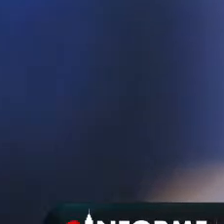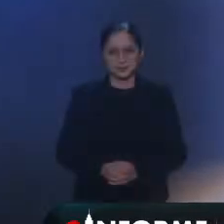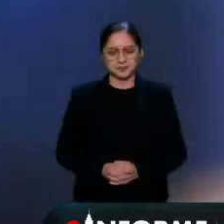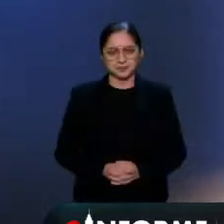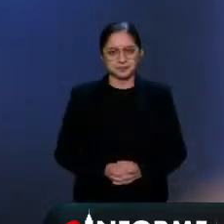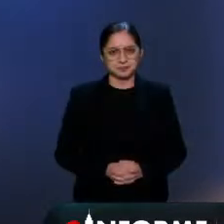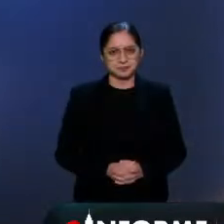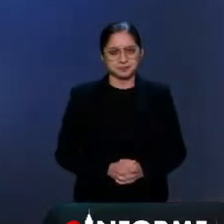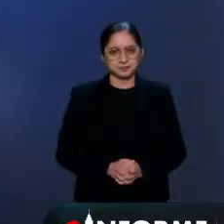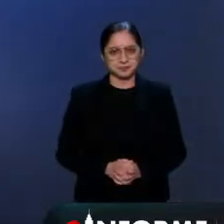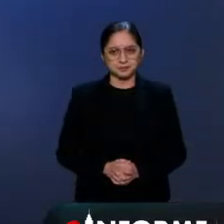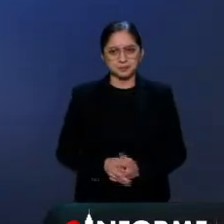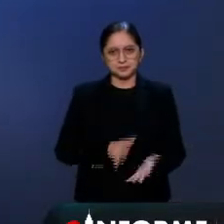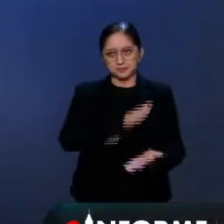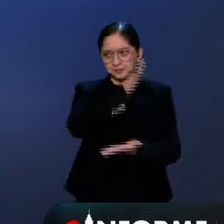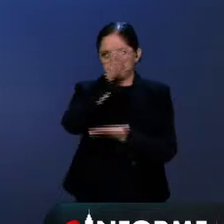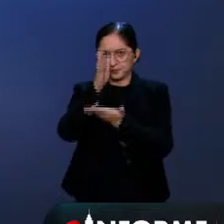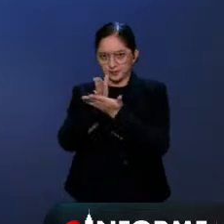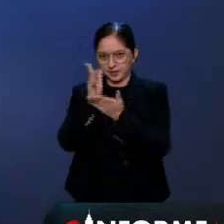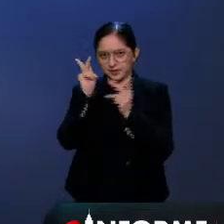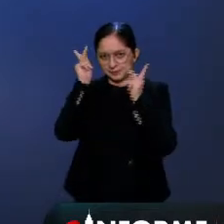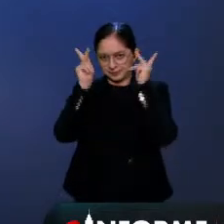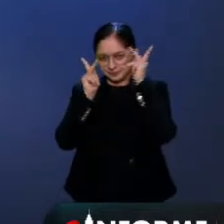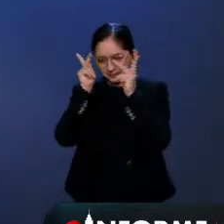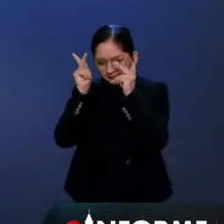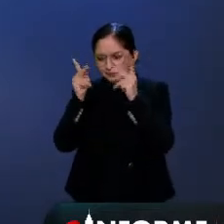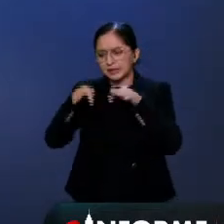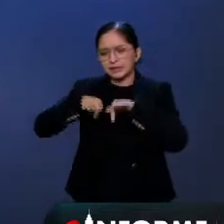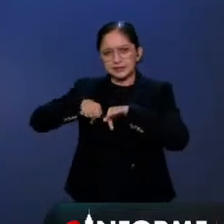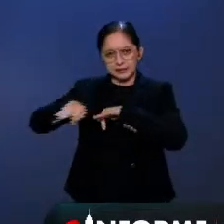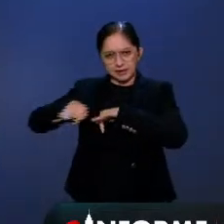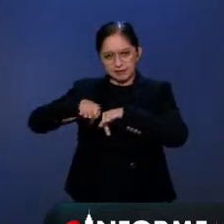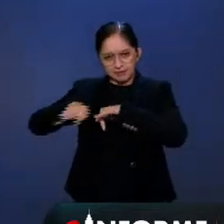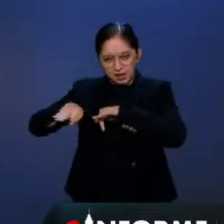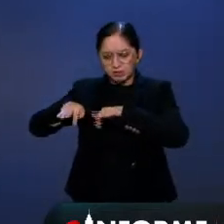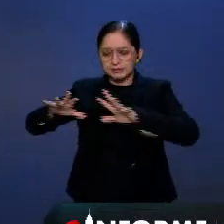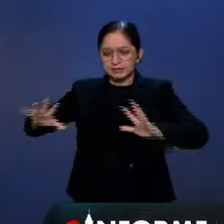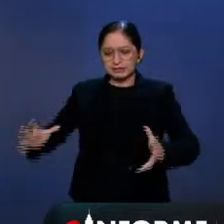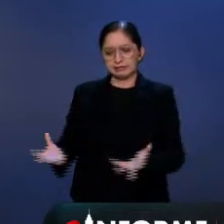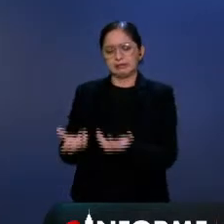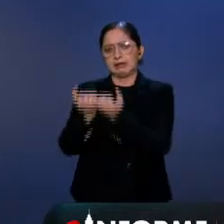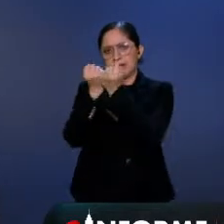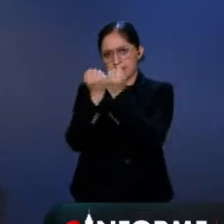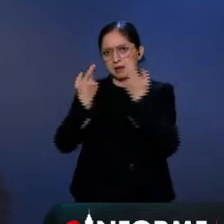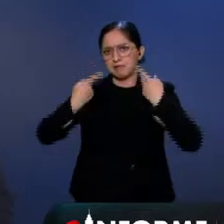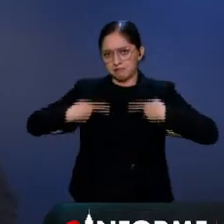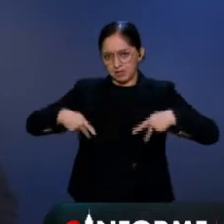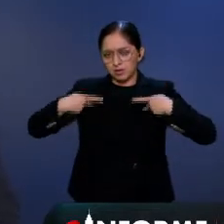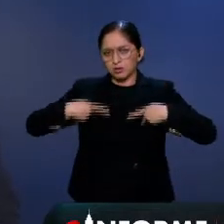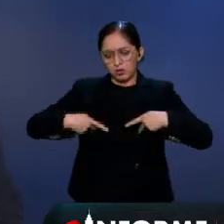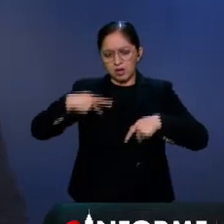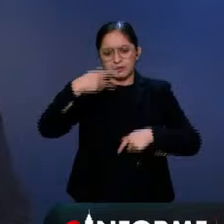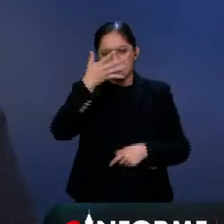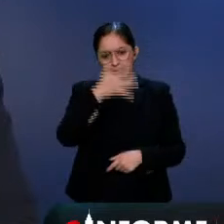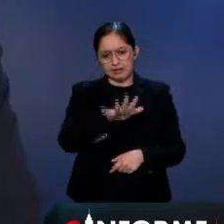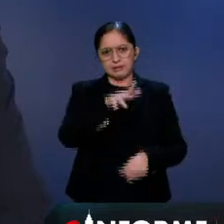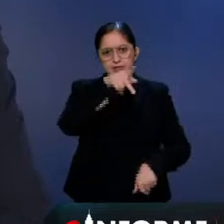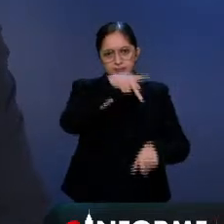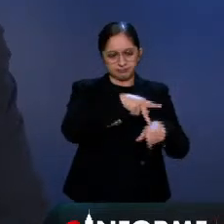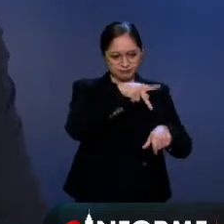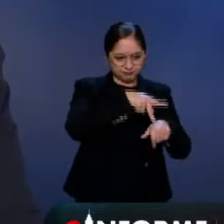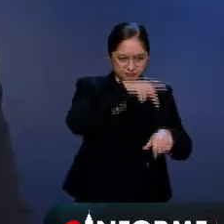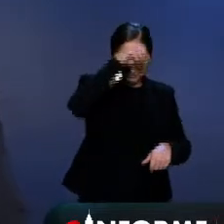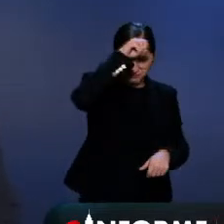Luego de visitar la zona en la que se realizan los trabajos para el rescate de los 10 mineros que quedaron atrapados por el derrumbe de una mina en Coahuila,